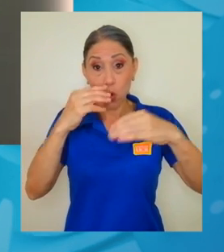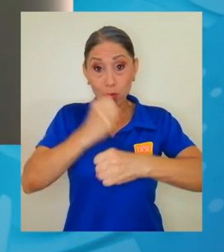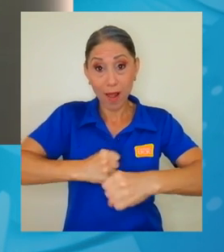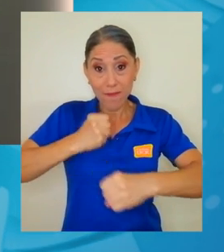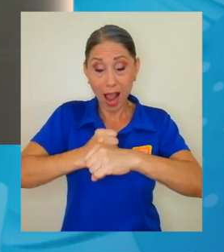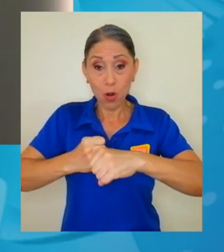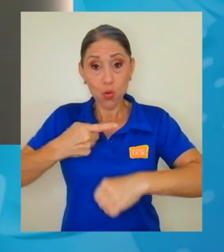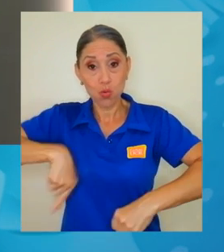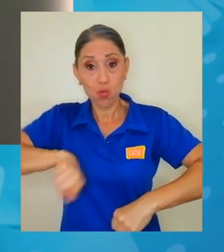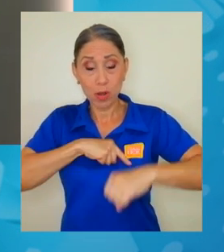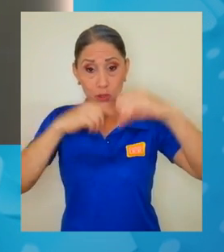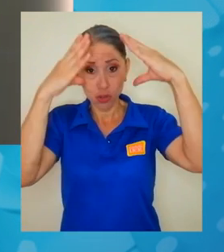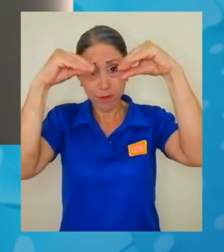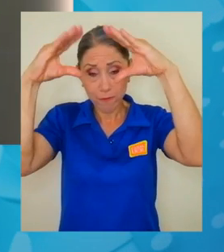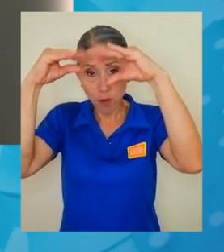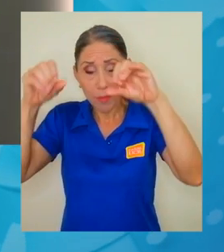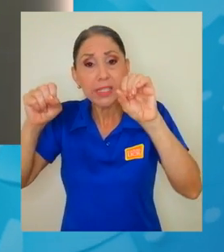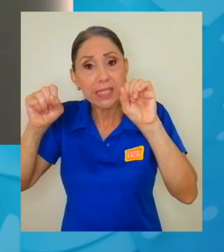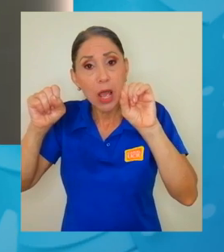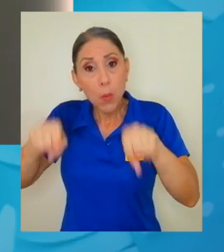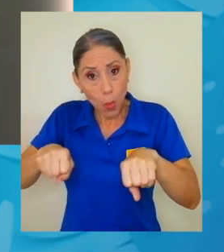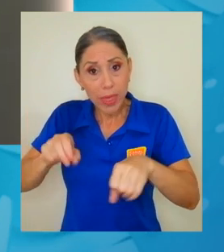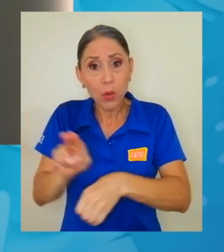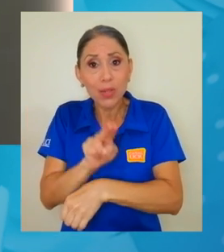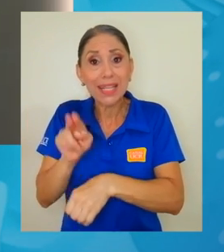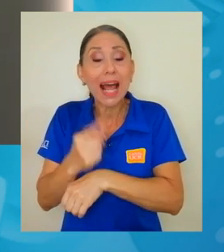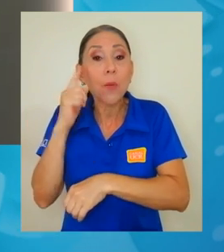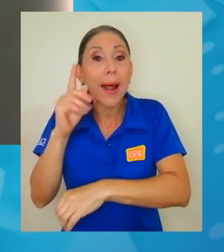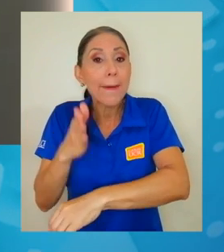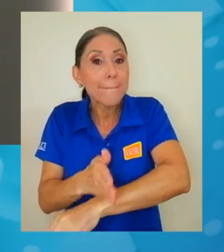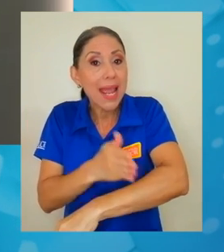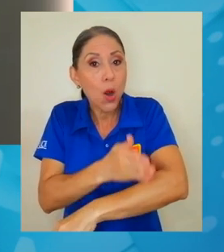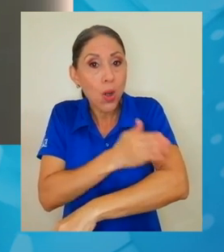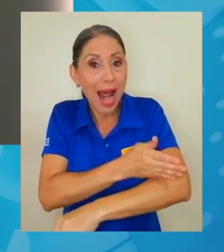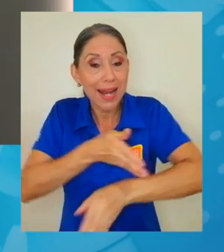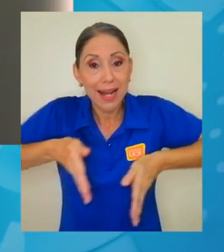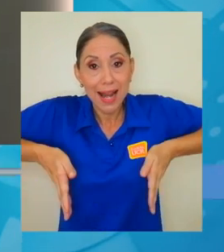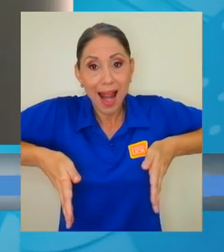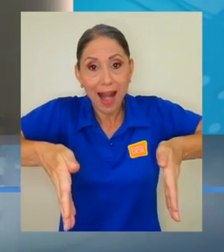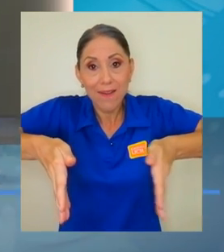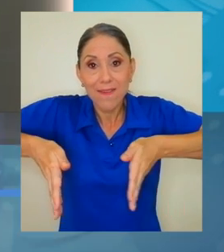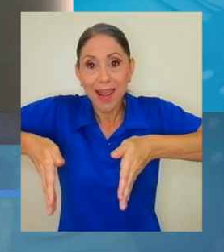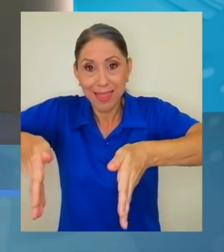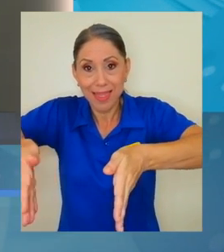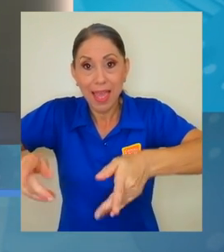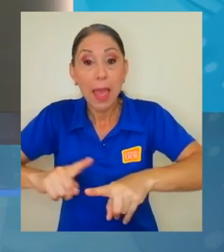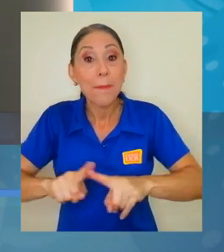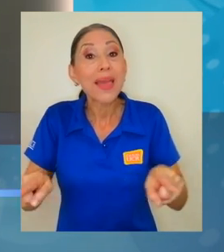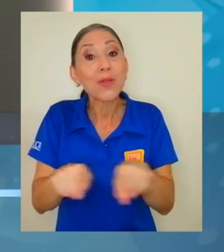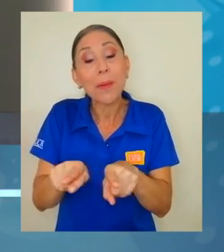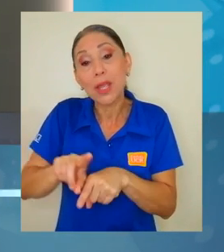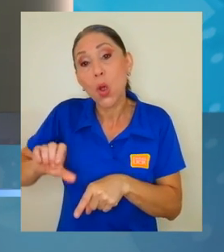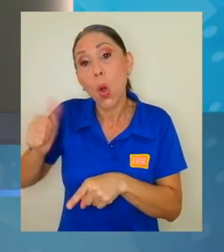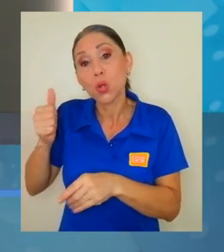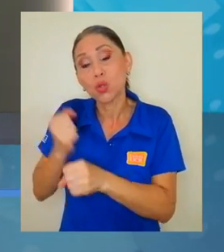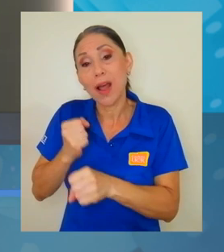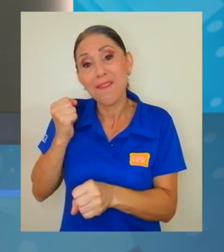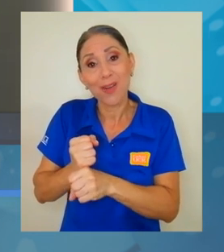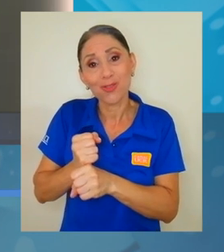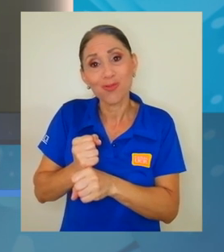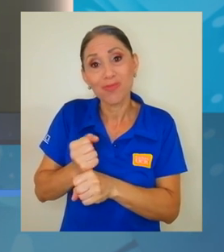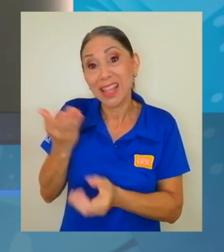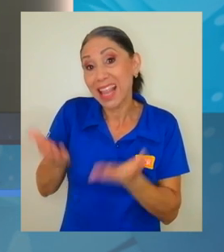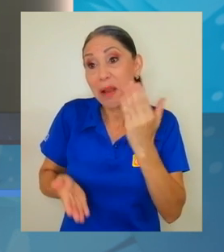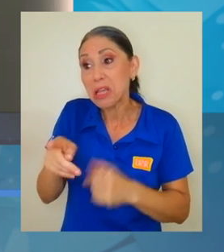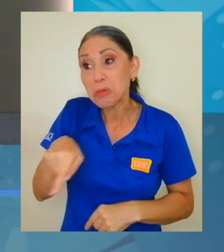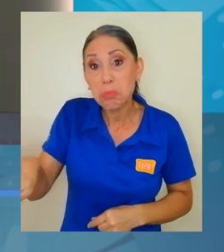para mejorar la Red Vial Nacional. Pero también hay otros aportes que a veces no se conocen tanto que están del lado de